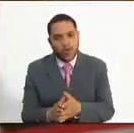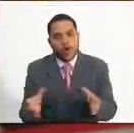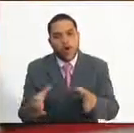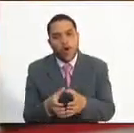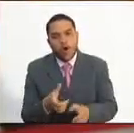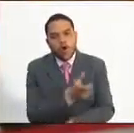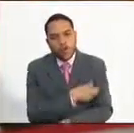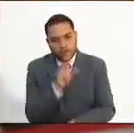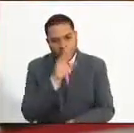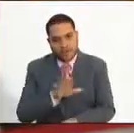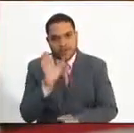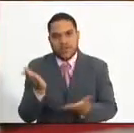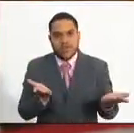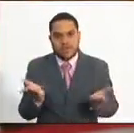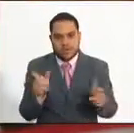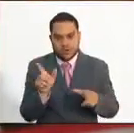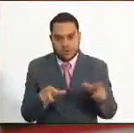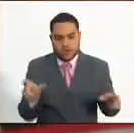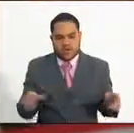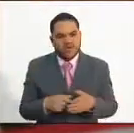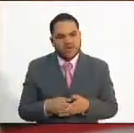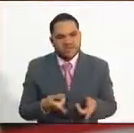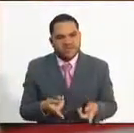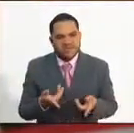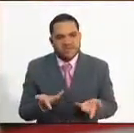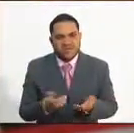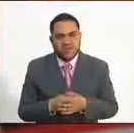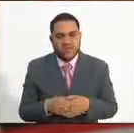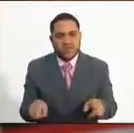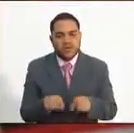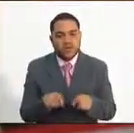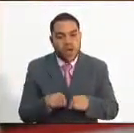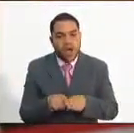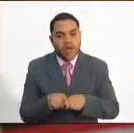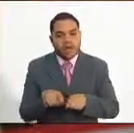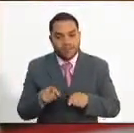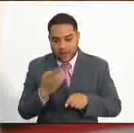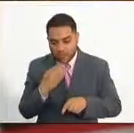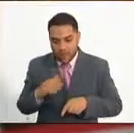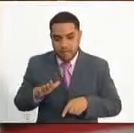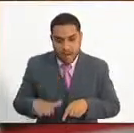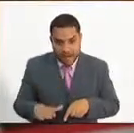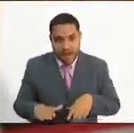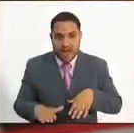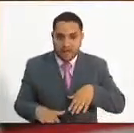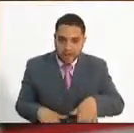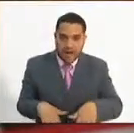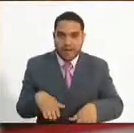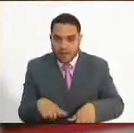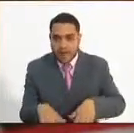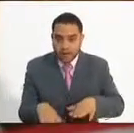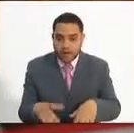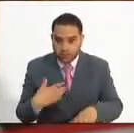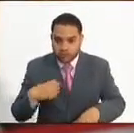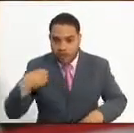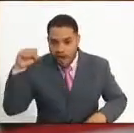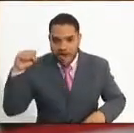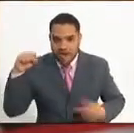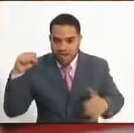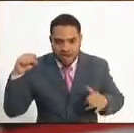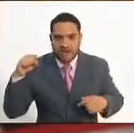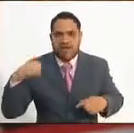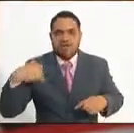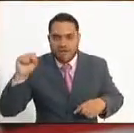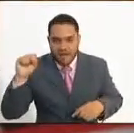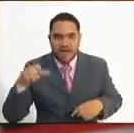Nacional del Servicio Civil consistía en superar algunas etapas que me permitían clasificarme y